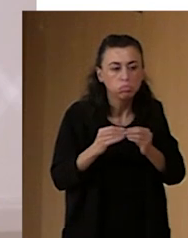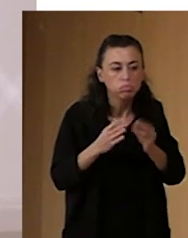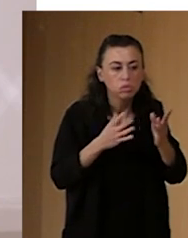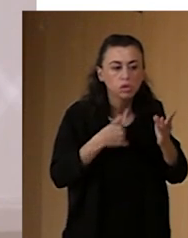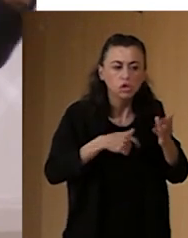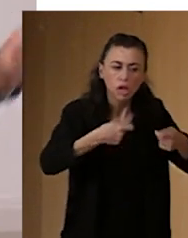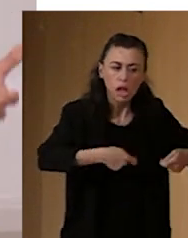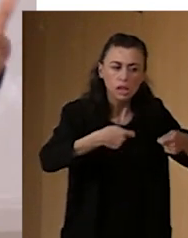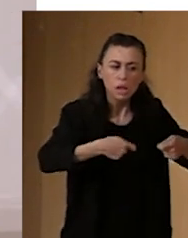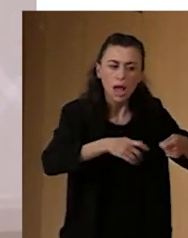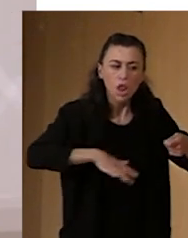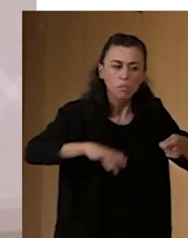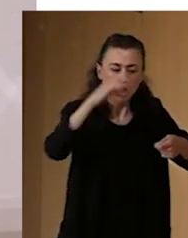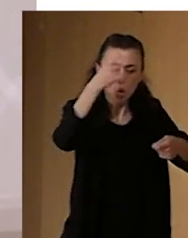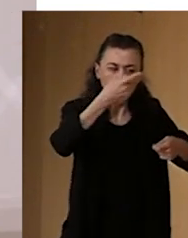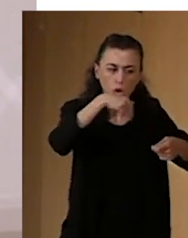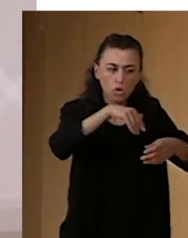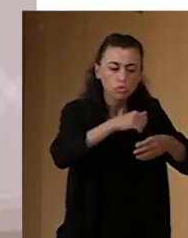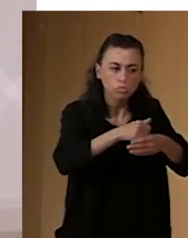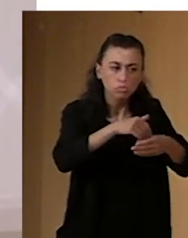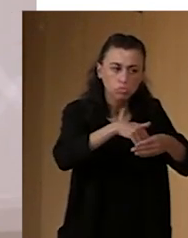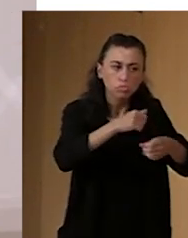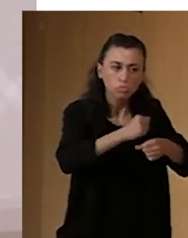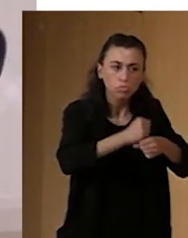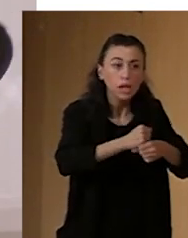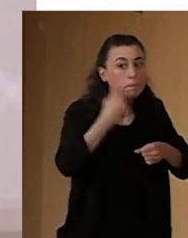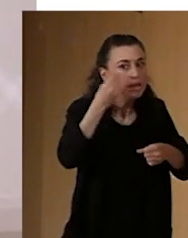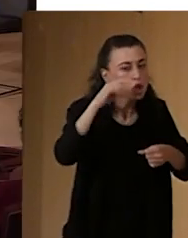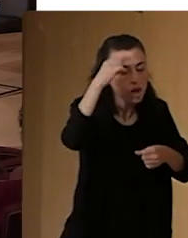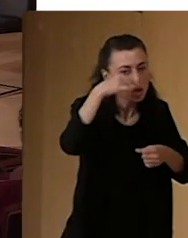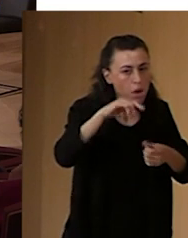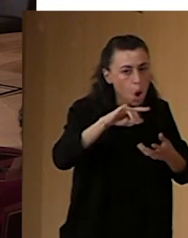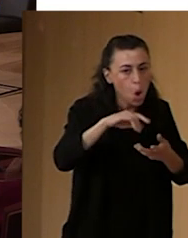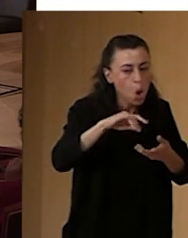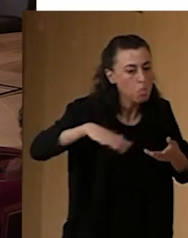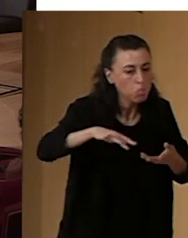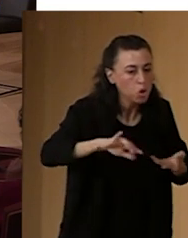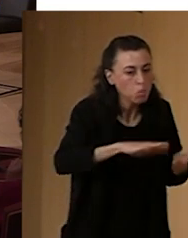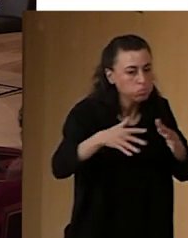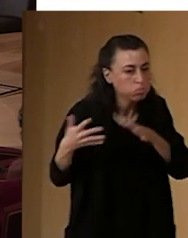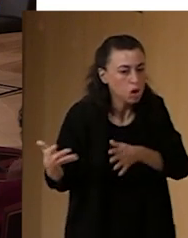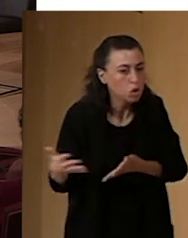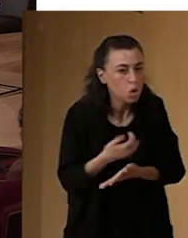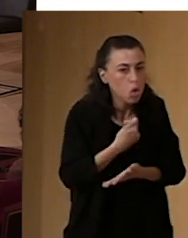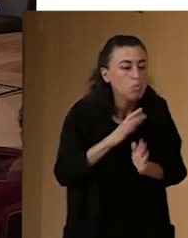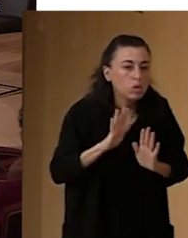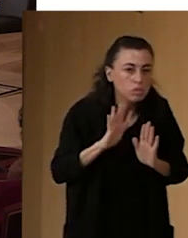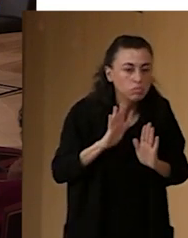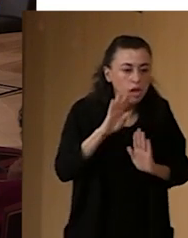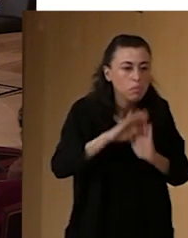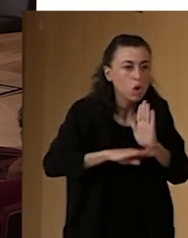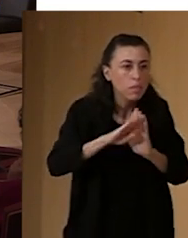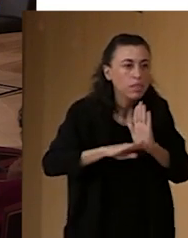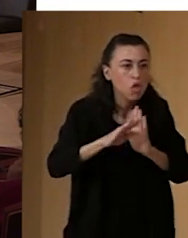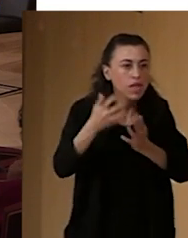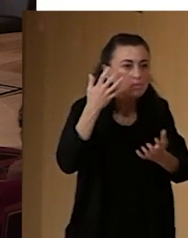trabajamos, y creo que es aplicable a cualquier espacio cultural, en particular a lo mejor los que tengan programación de